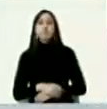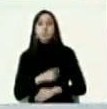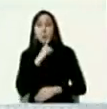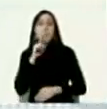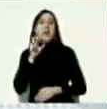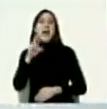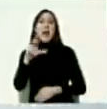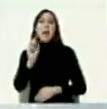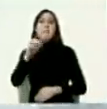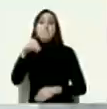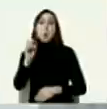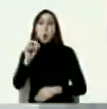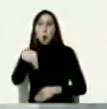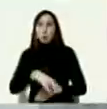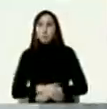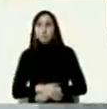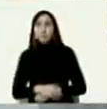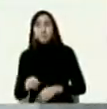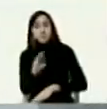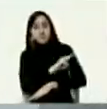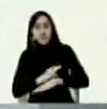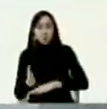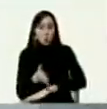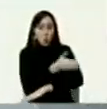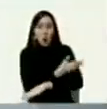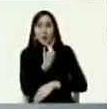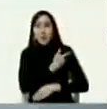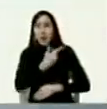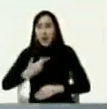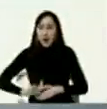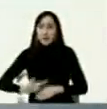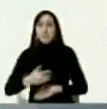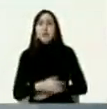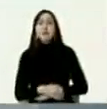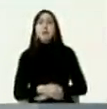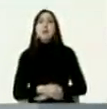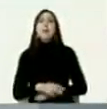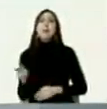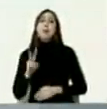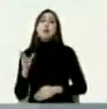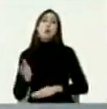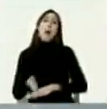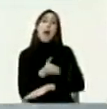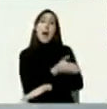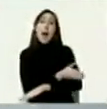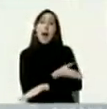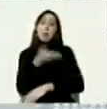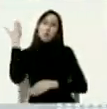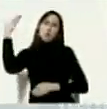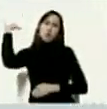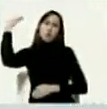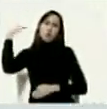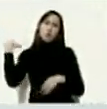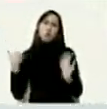Abeledo quien fue ministro de la presidencia de la república en tiempos del doctor Luis Herrera Campín